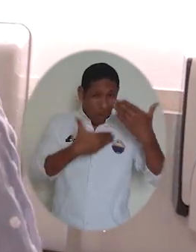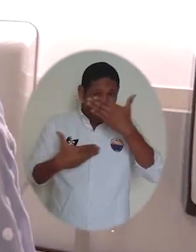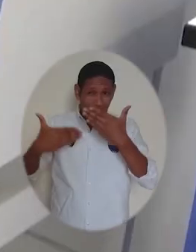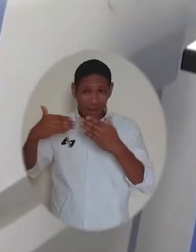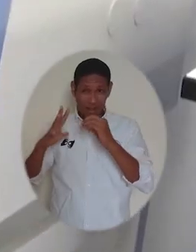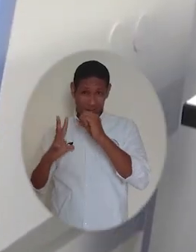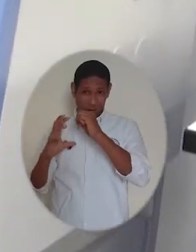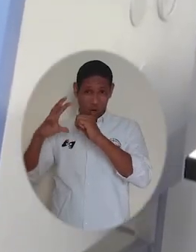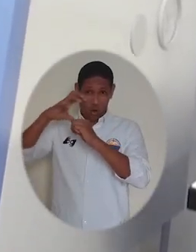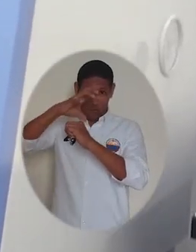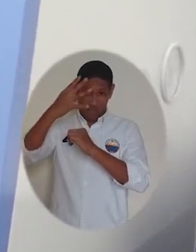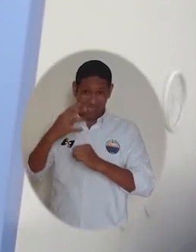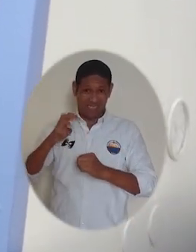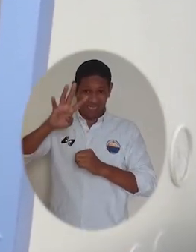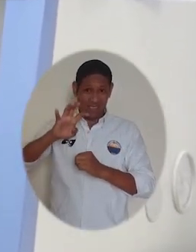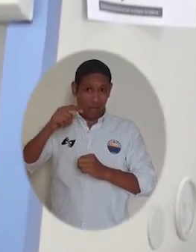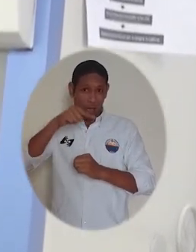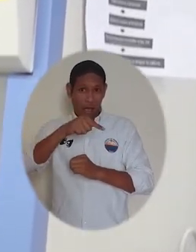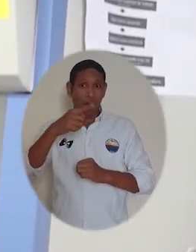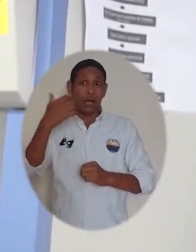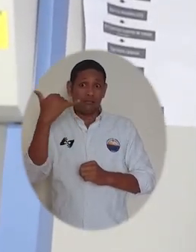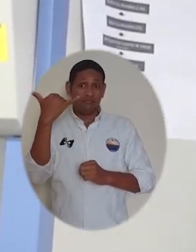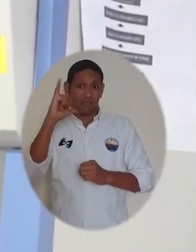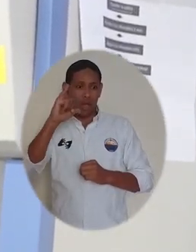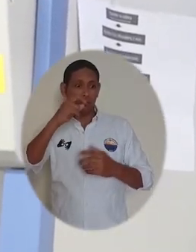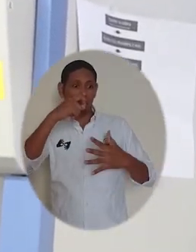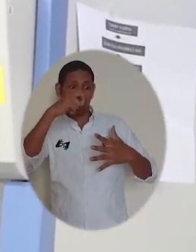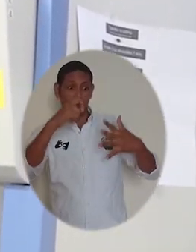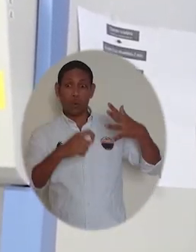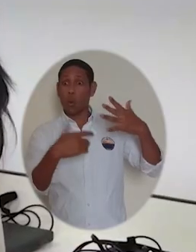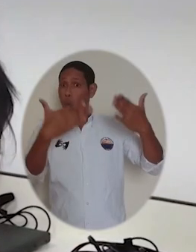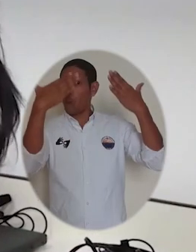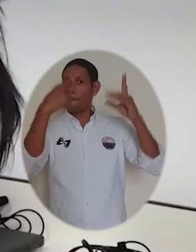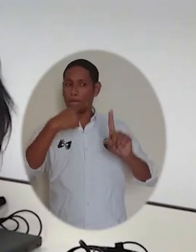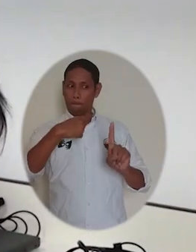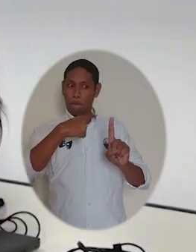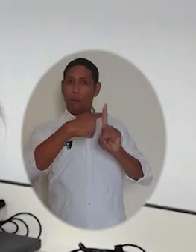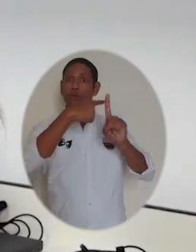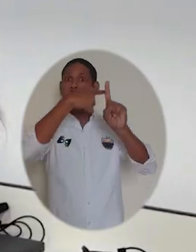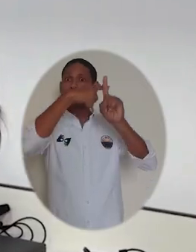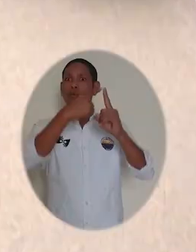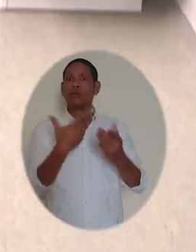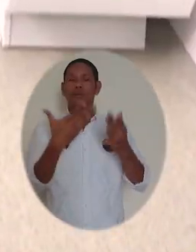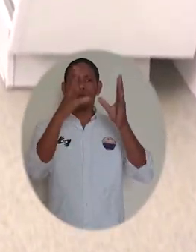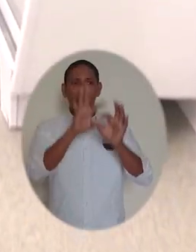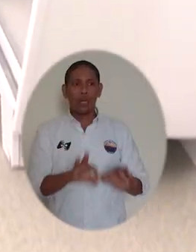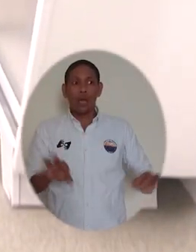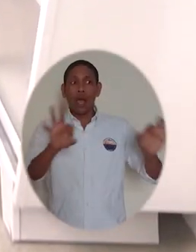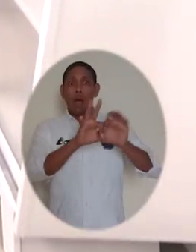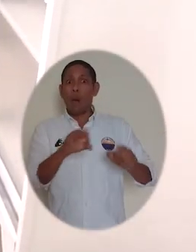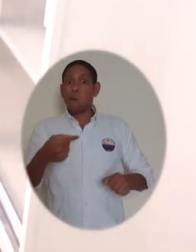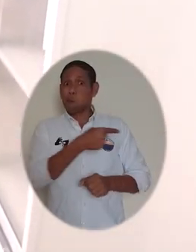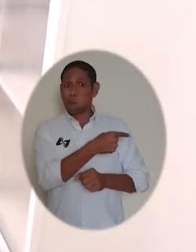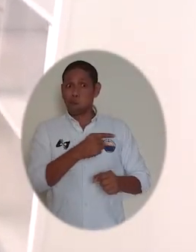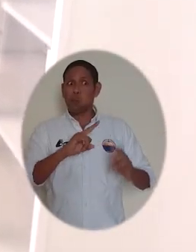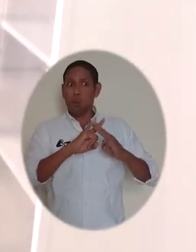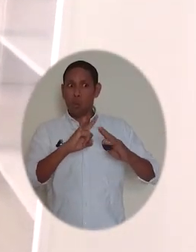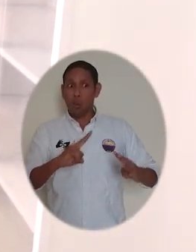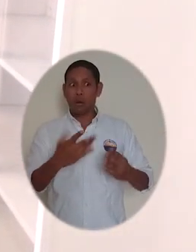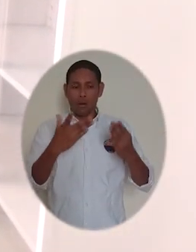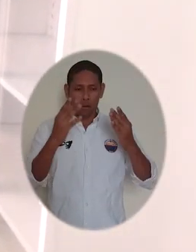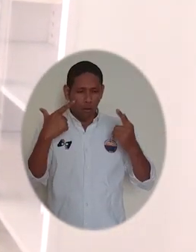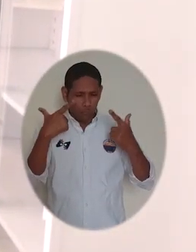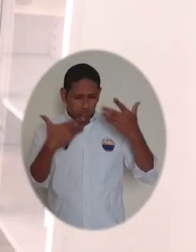entre funcionarios de la salud pública del departamento reacciones positivas debido a la importancia de contar con un centro autorizado para el